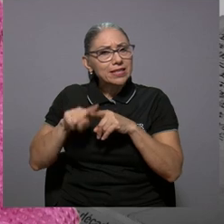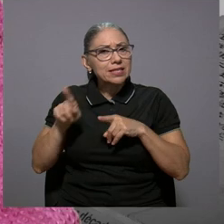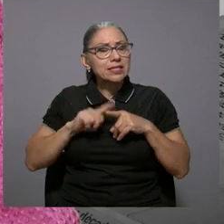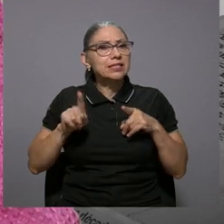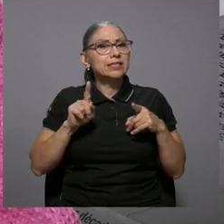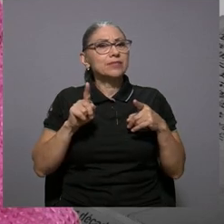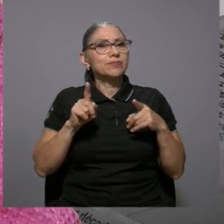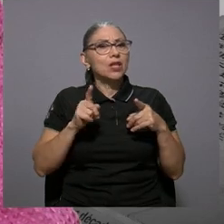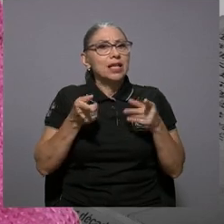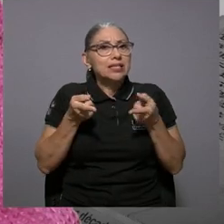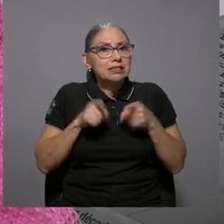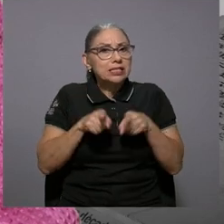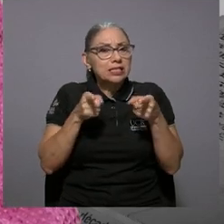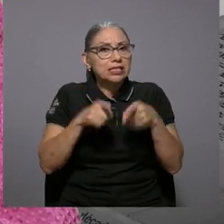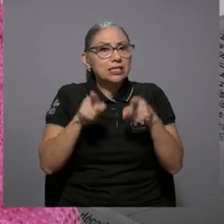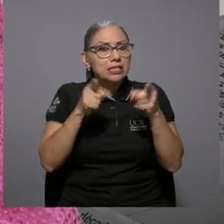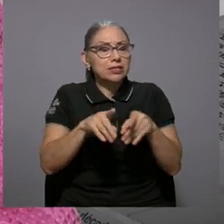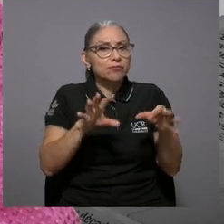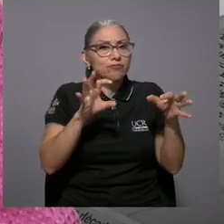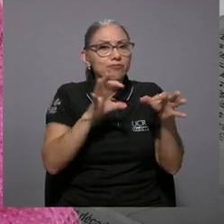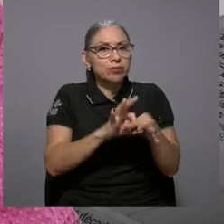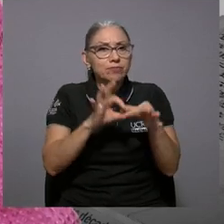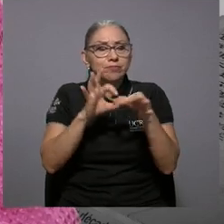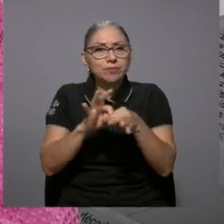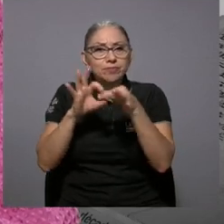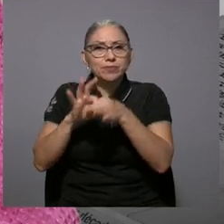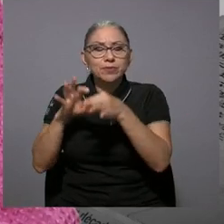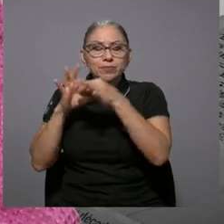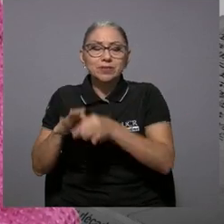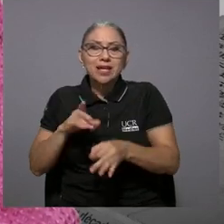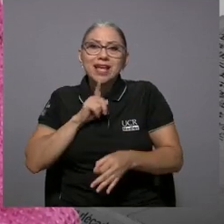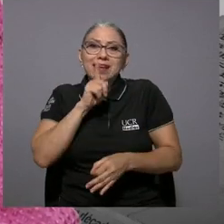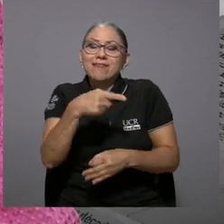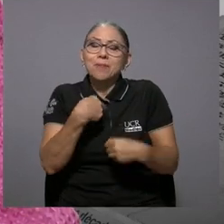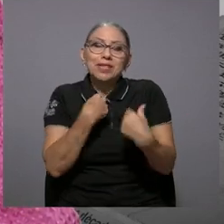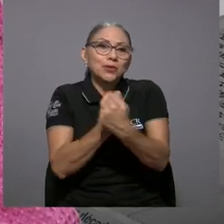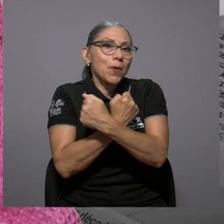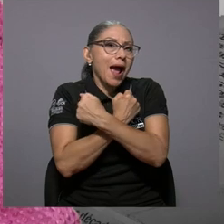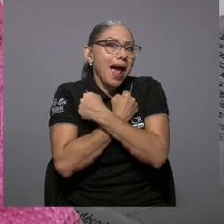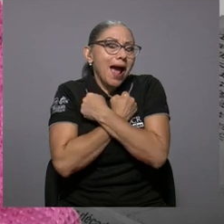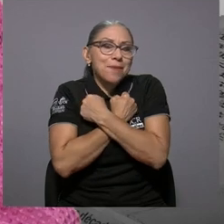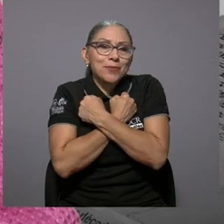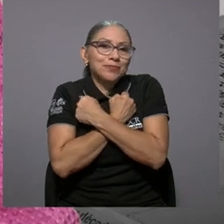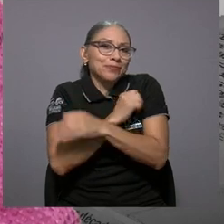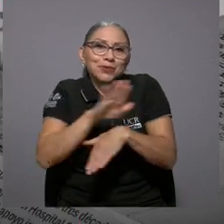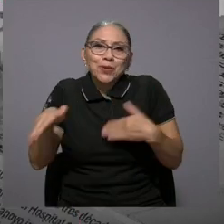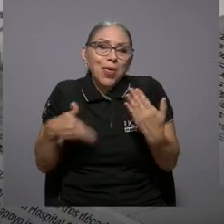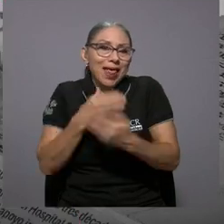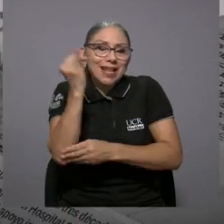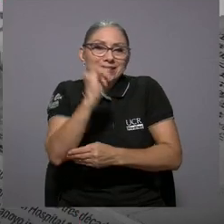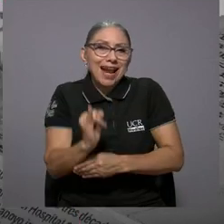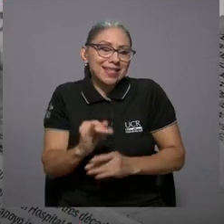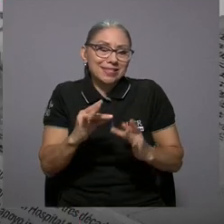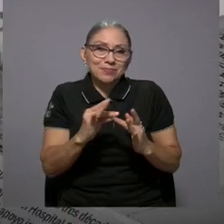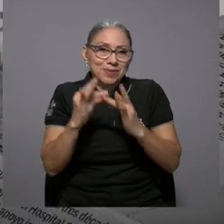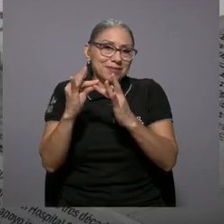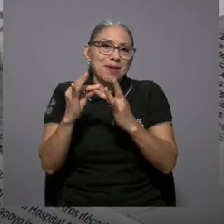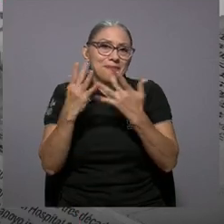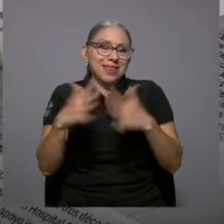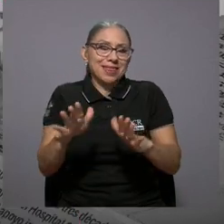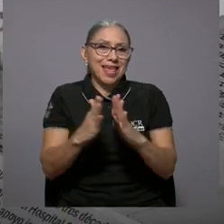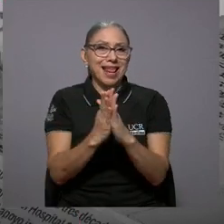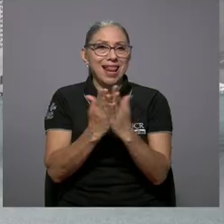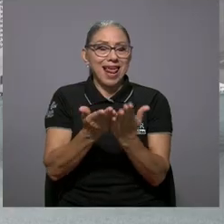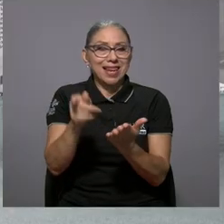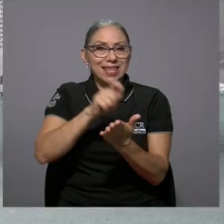Y ahí se fueron concatenando una serie de hechos que me hicieron realmente amar casi que todas